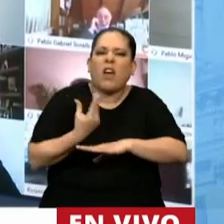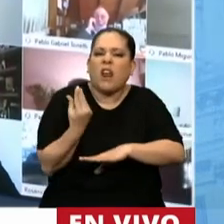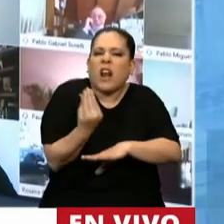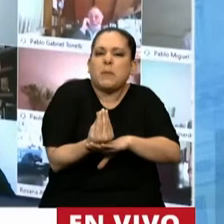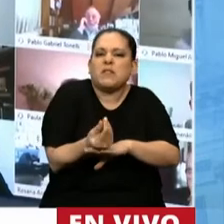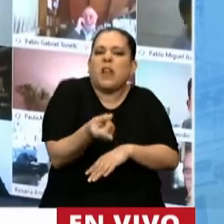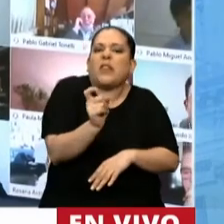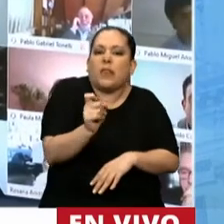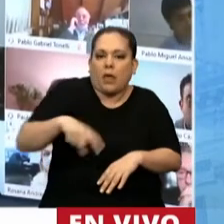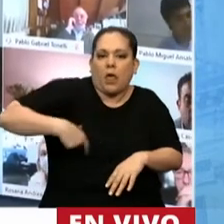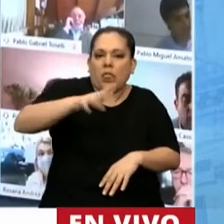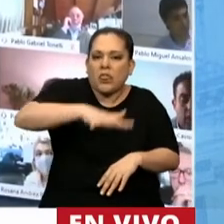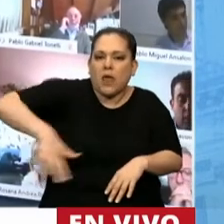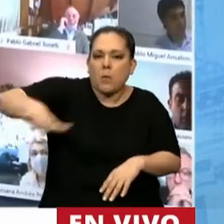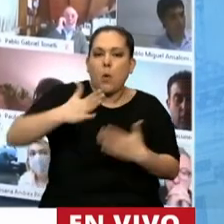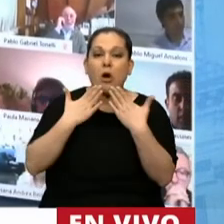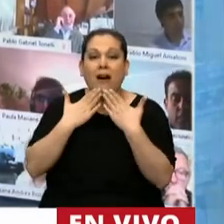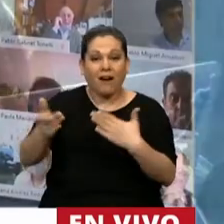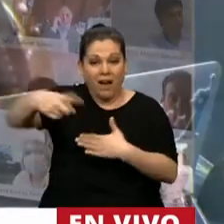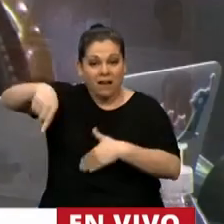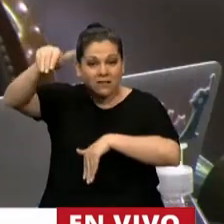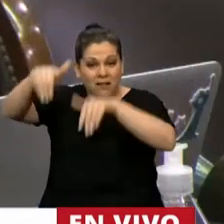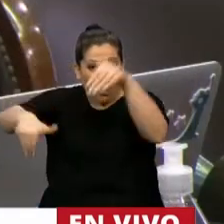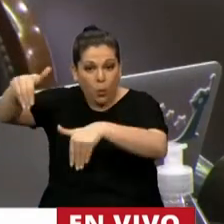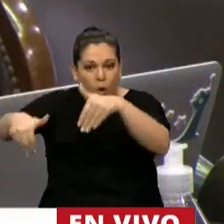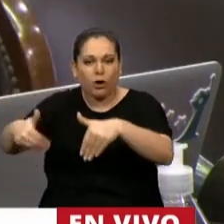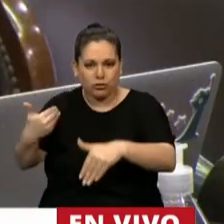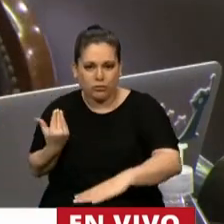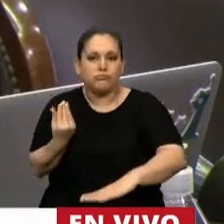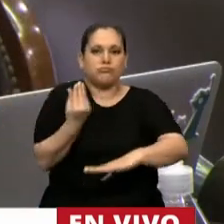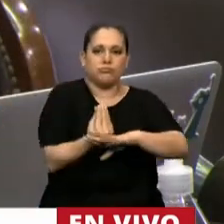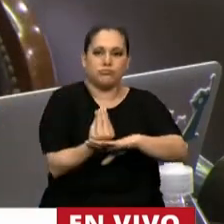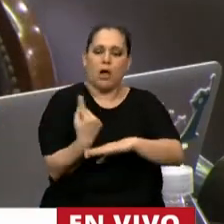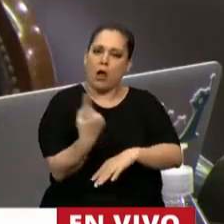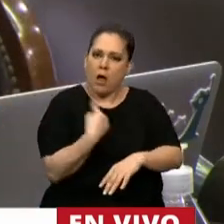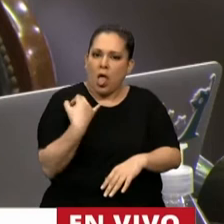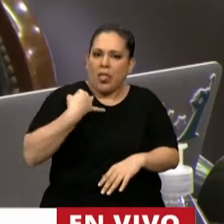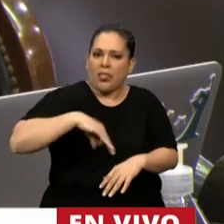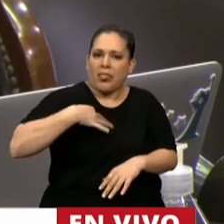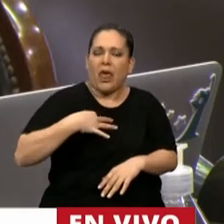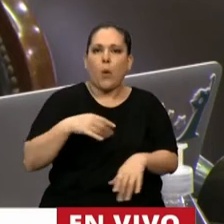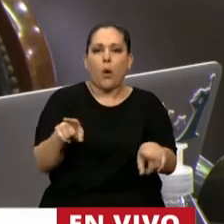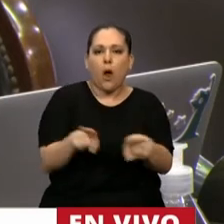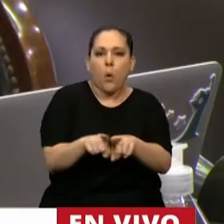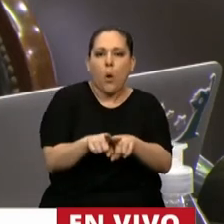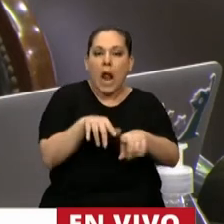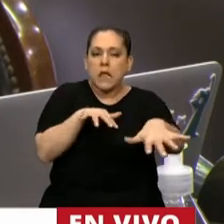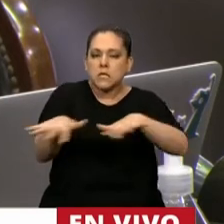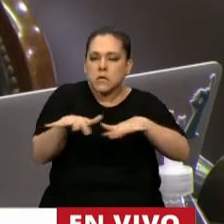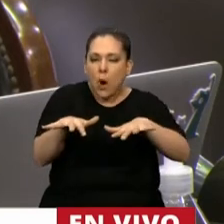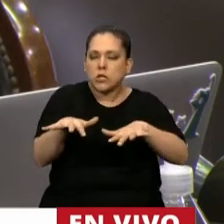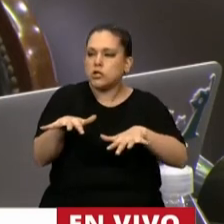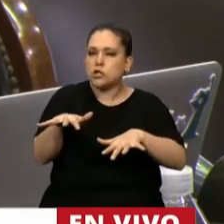hemos llegado por el voto del pueblo. Entonces debemos ser estrictos a la hora de la identificación de la